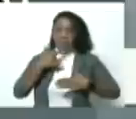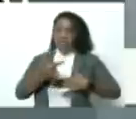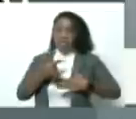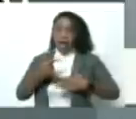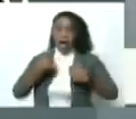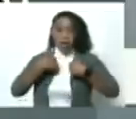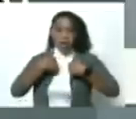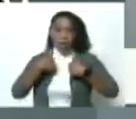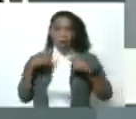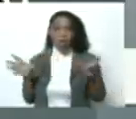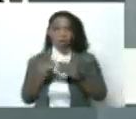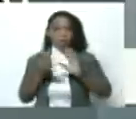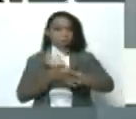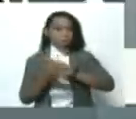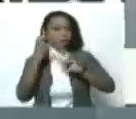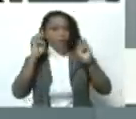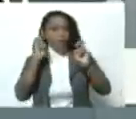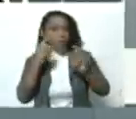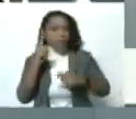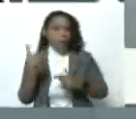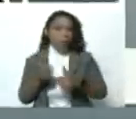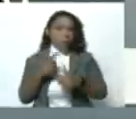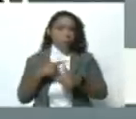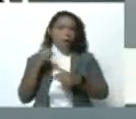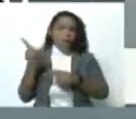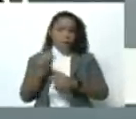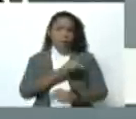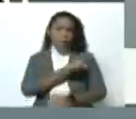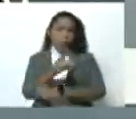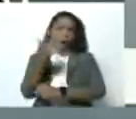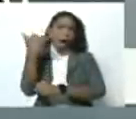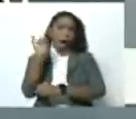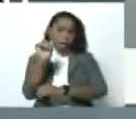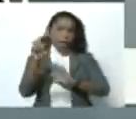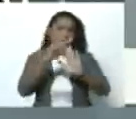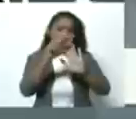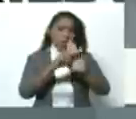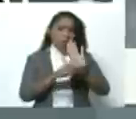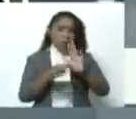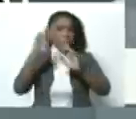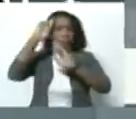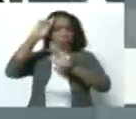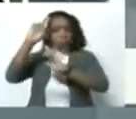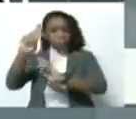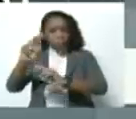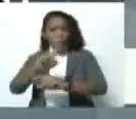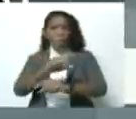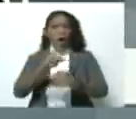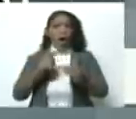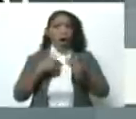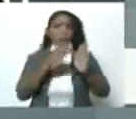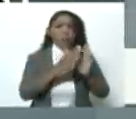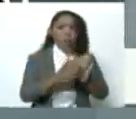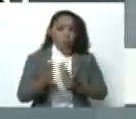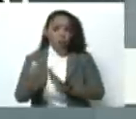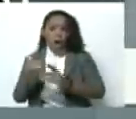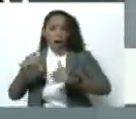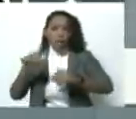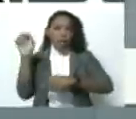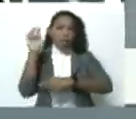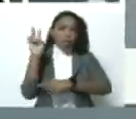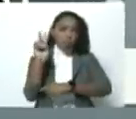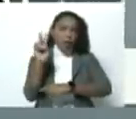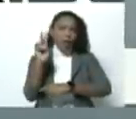hace una declaración respetuosa en principio. Creo que cumple el parámetro de respetar el orden de Venezuela. Creo que han hecho un esfuerzo por